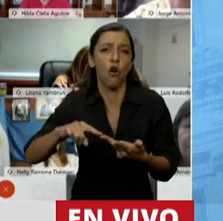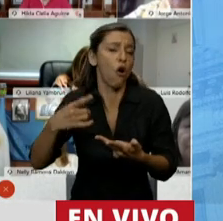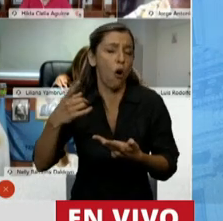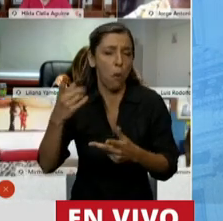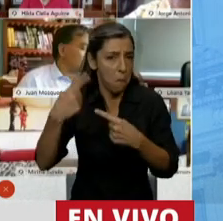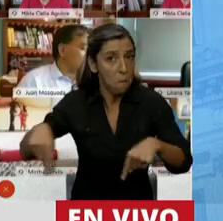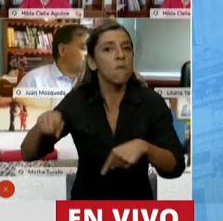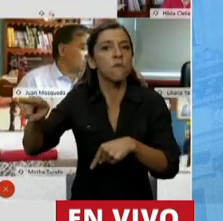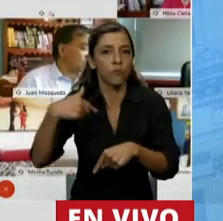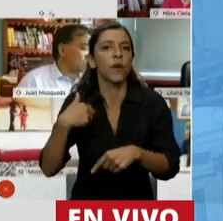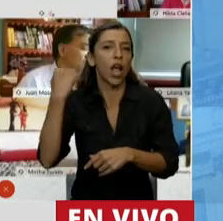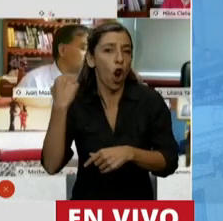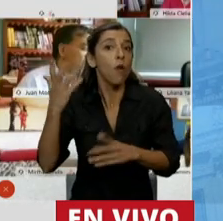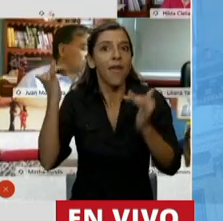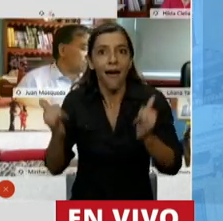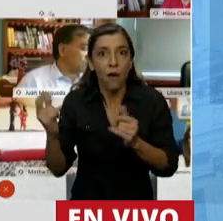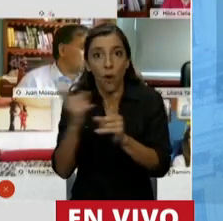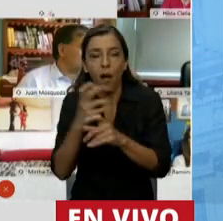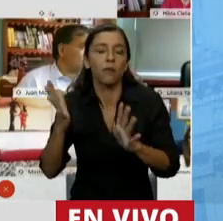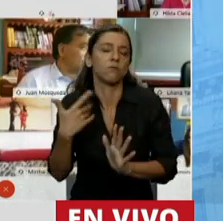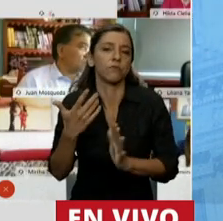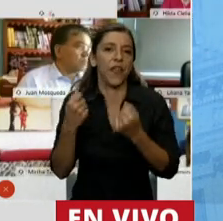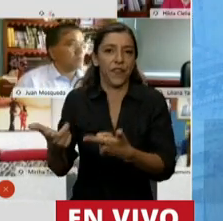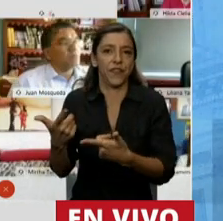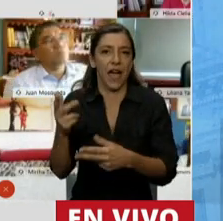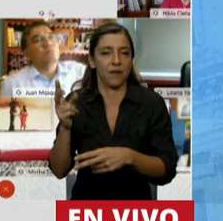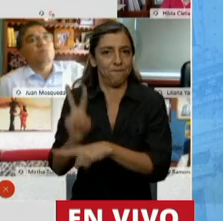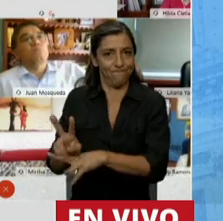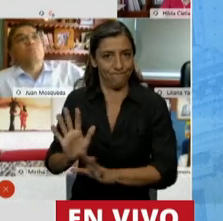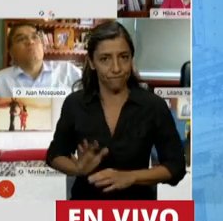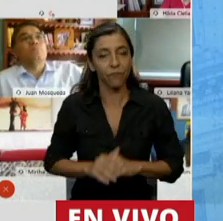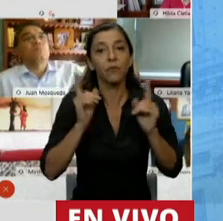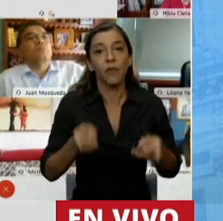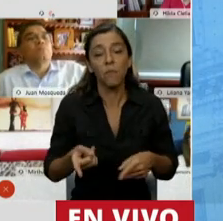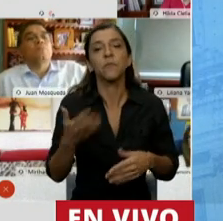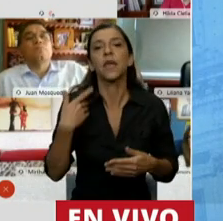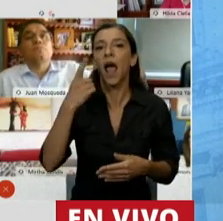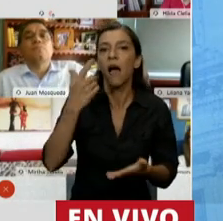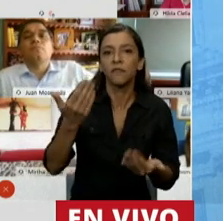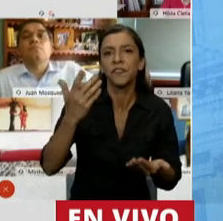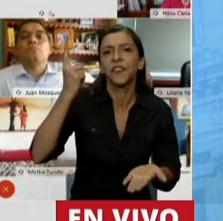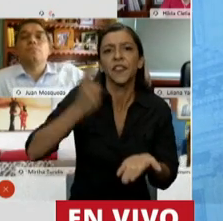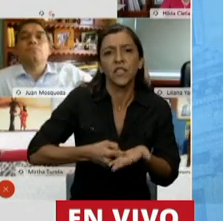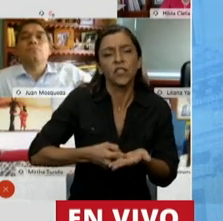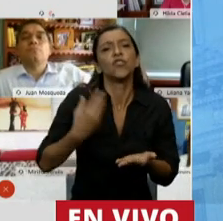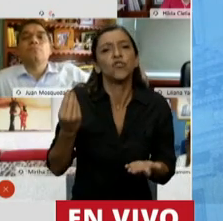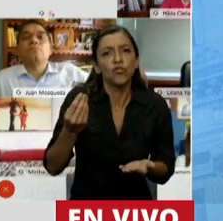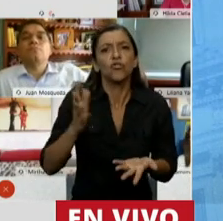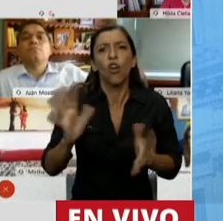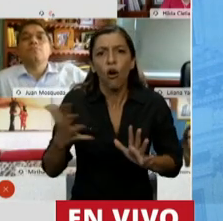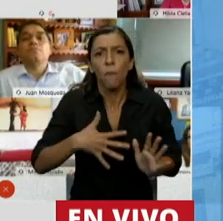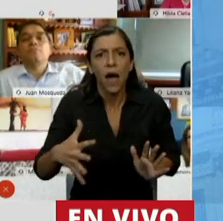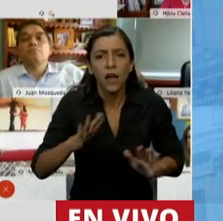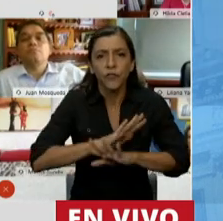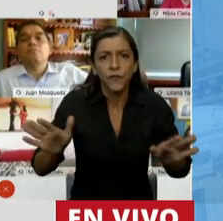programa también de prevención y asistencia en situaciones de interrupción del embarazo para que no mueran más mujeres vulnerables.